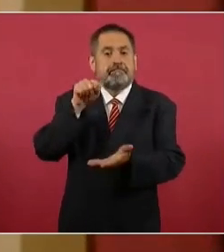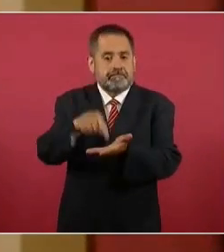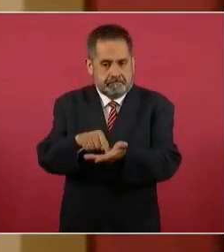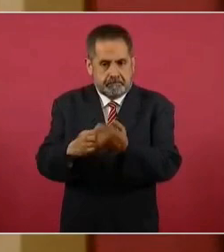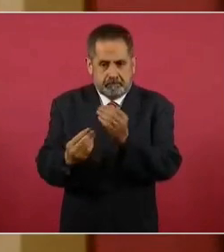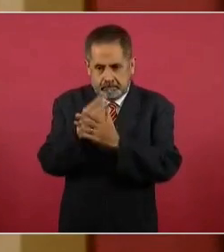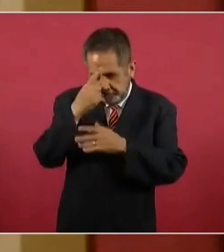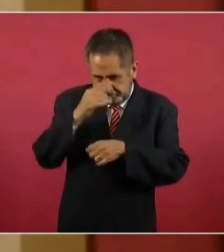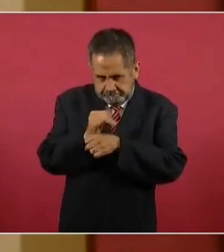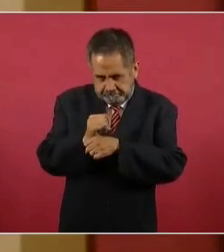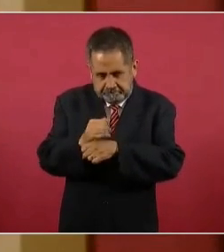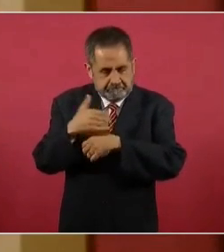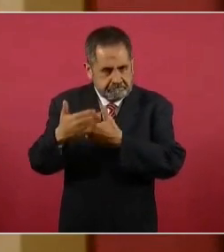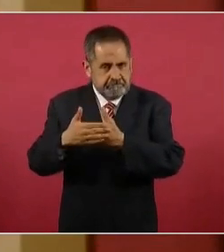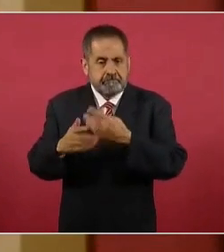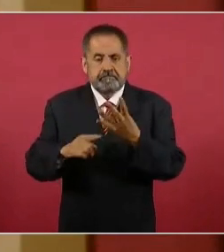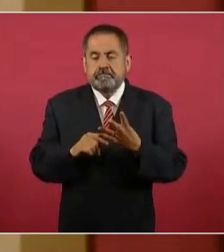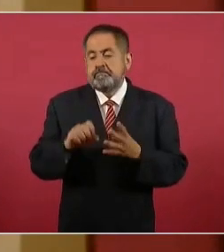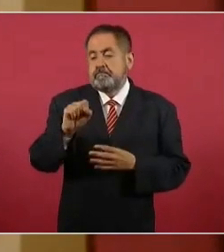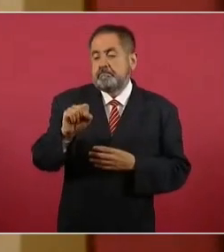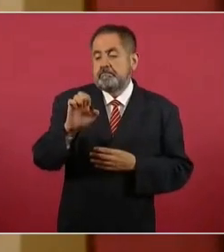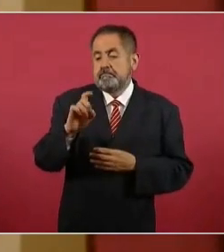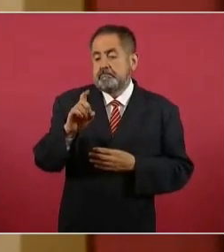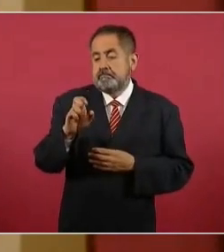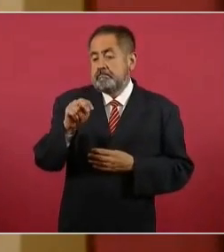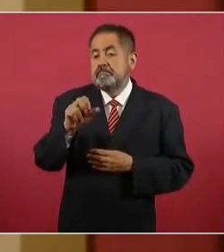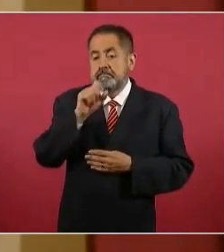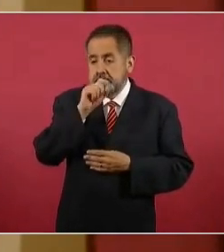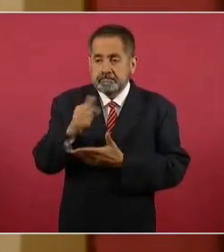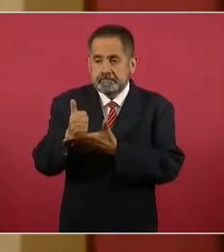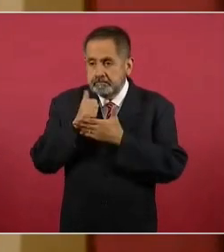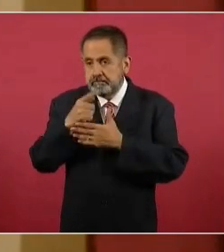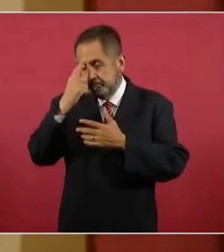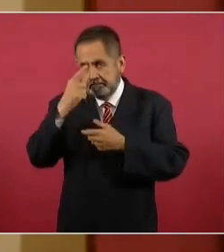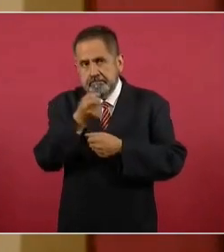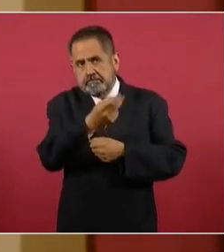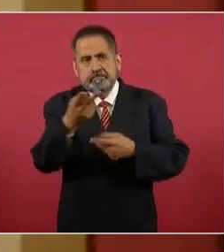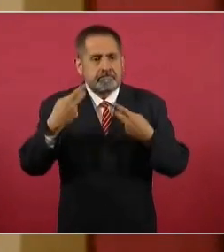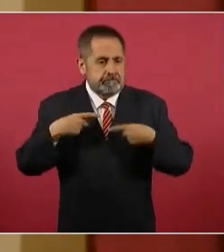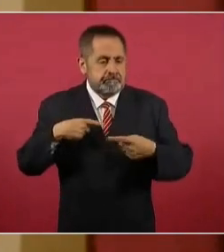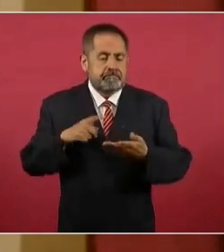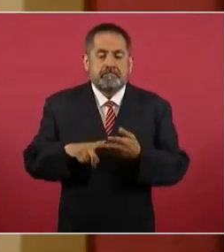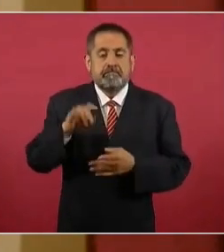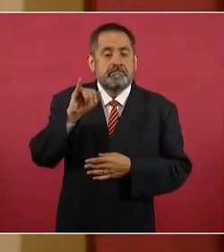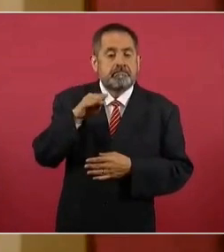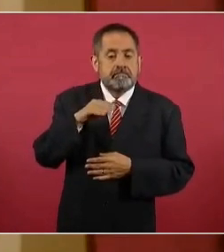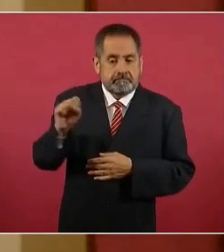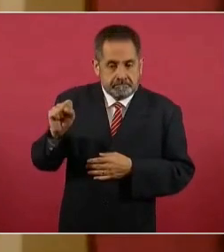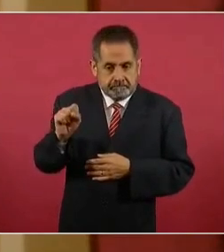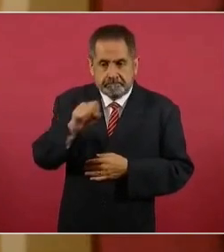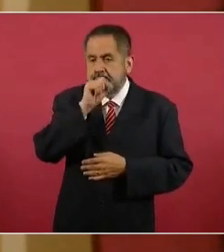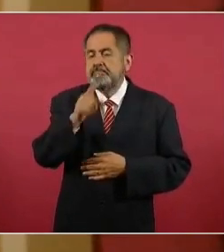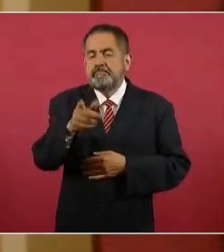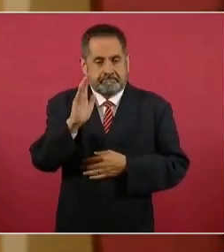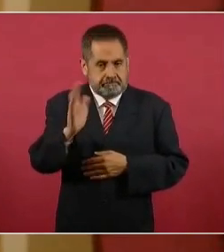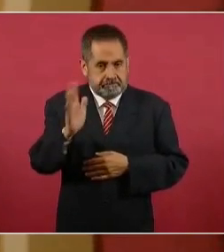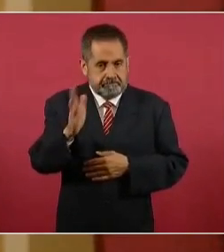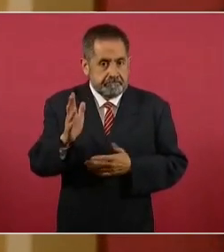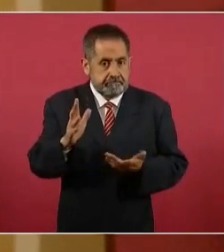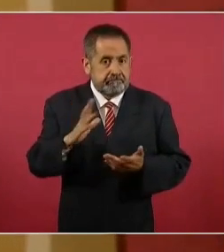nuevo para investigación clínica, la SEDENA, que nos va a ayudar ahora al reclutamiento, el IMSS, en donde está ya funcionando